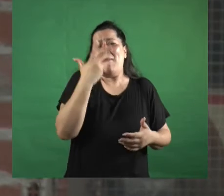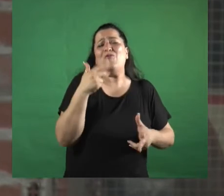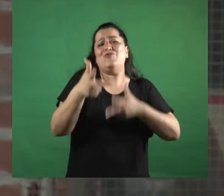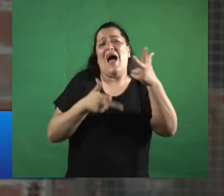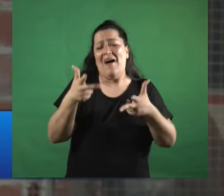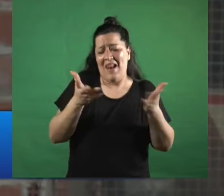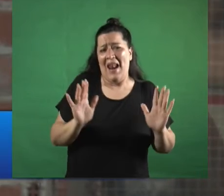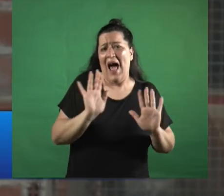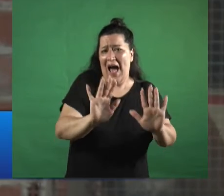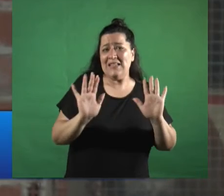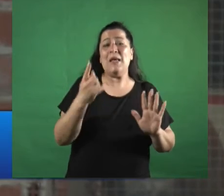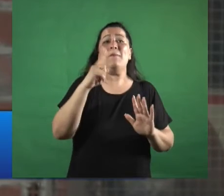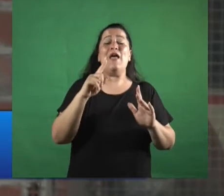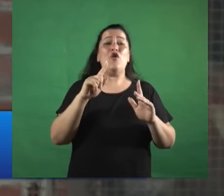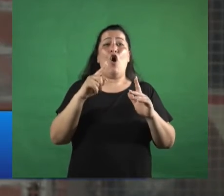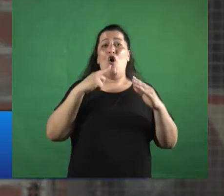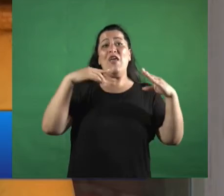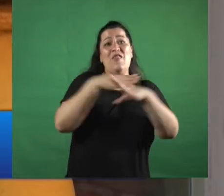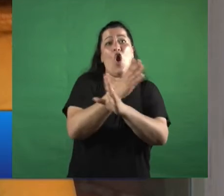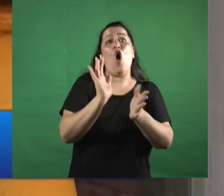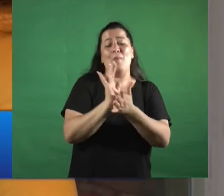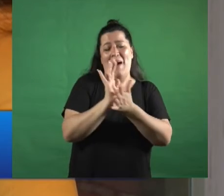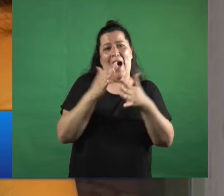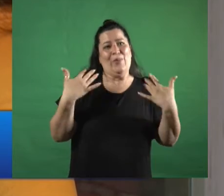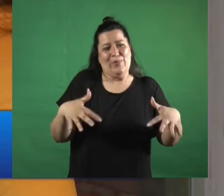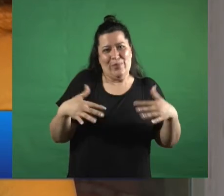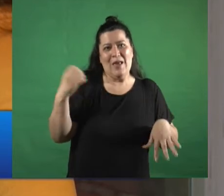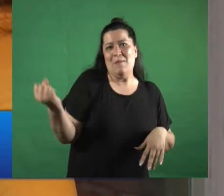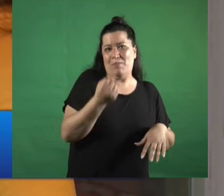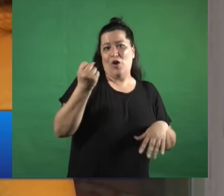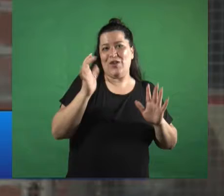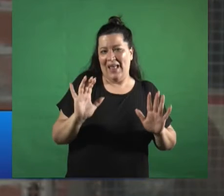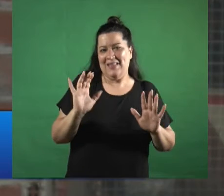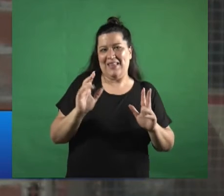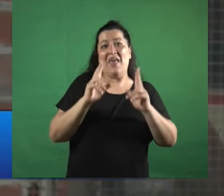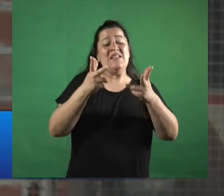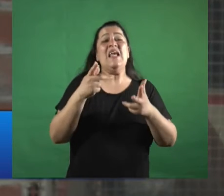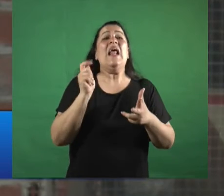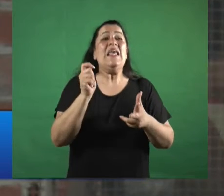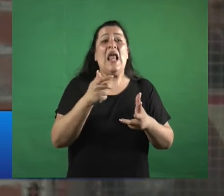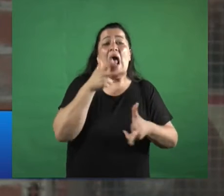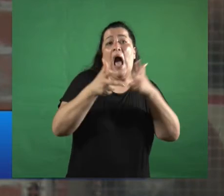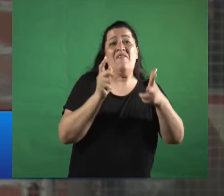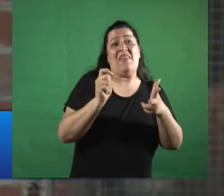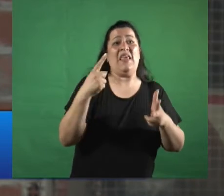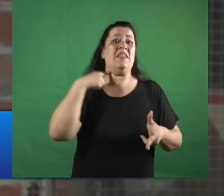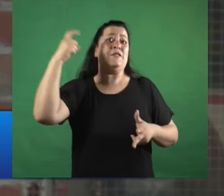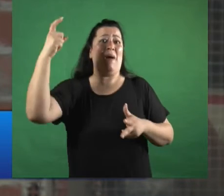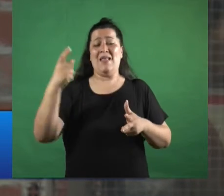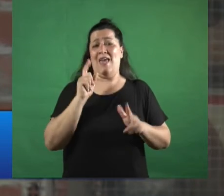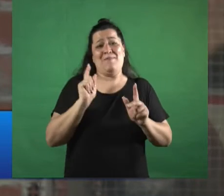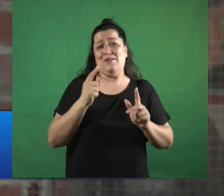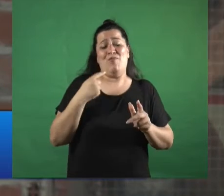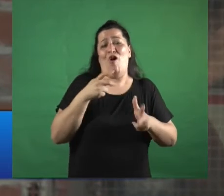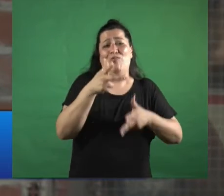pero bueno nuestra lengua no es muy soberana es la lengua del conquistador de España y si uno entra a la Real Academia